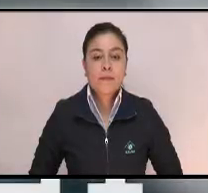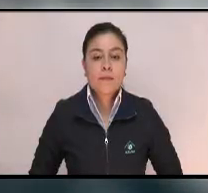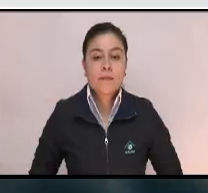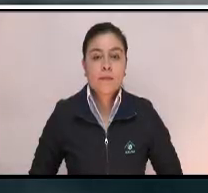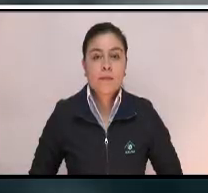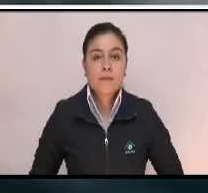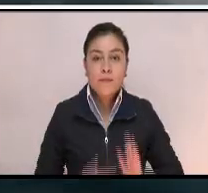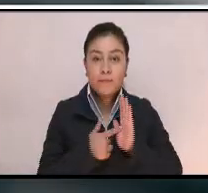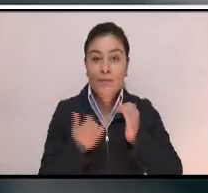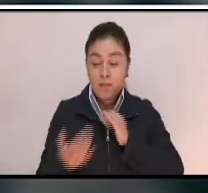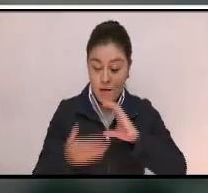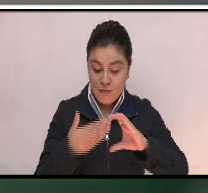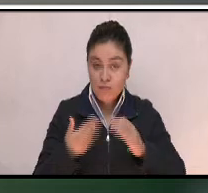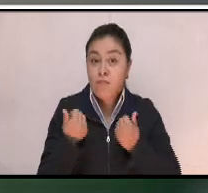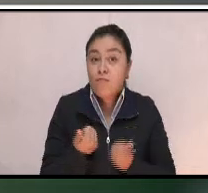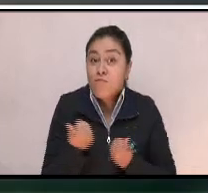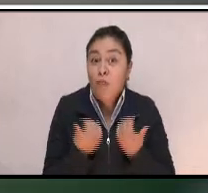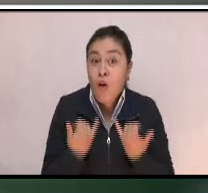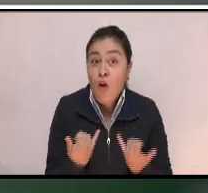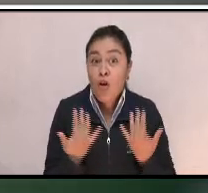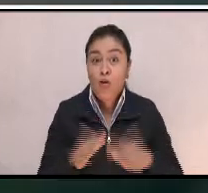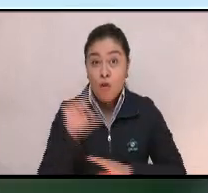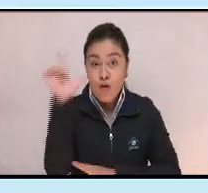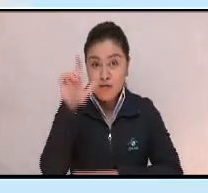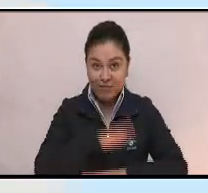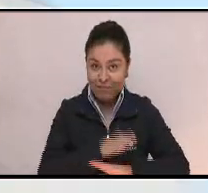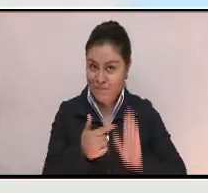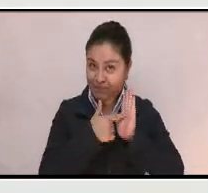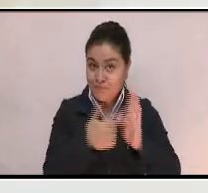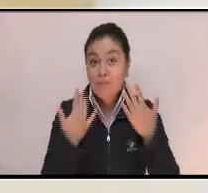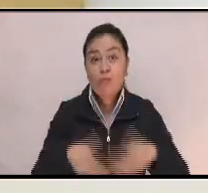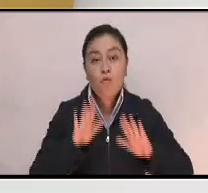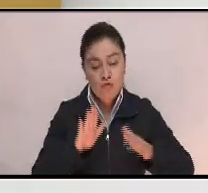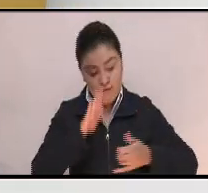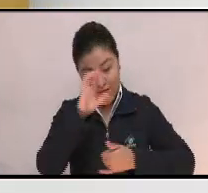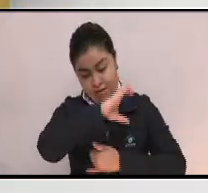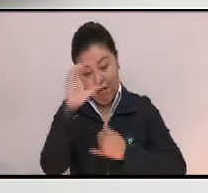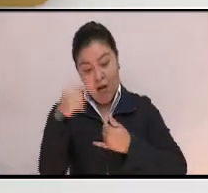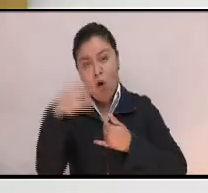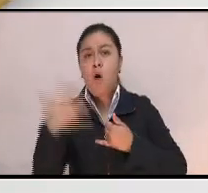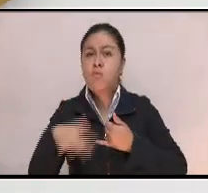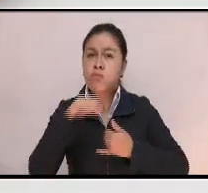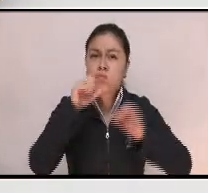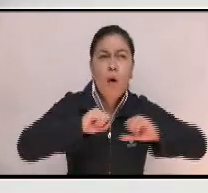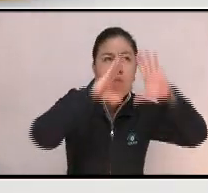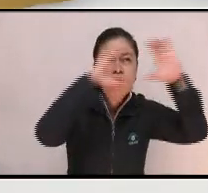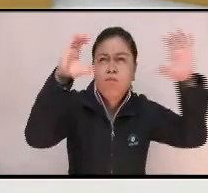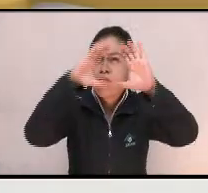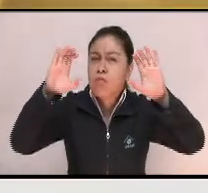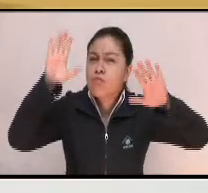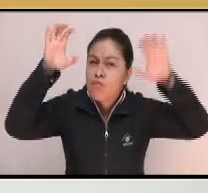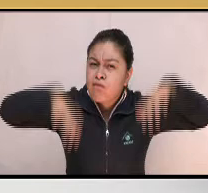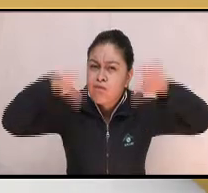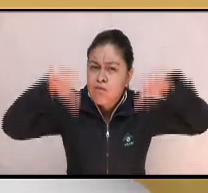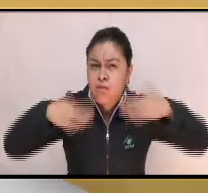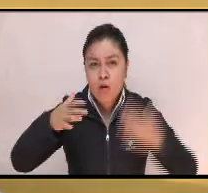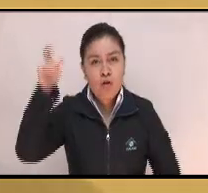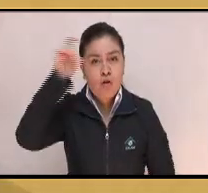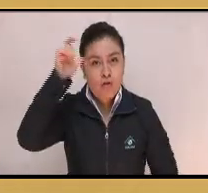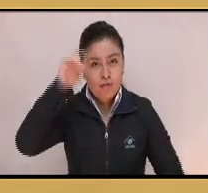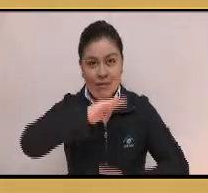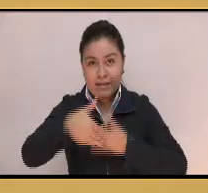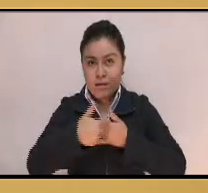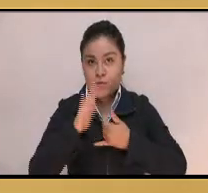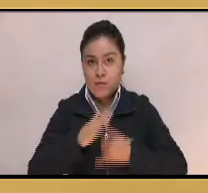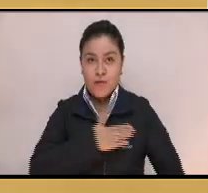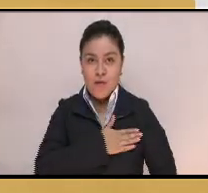El siguiente es el pronóstico del tiempo para hoy lunes en la tarde. En la región Caribe habrá un aumento de nubosidad con lluvias intensas en Córdoba, centro y sur